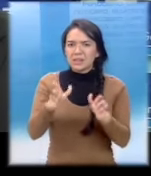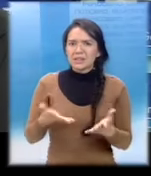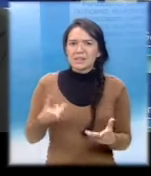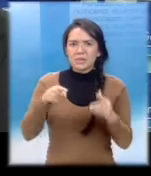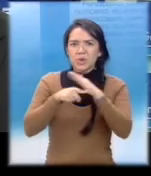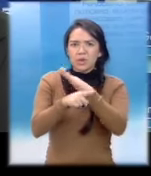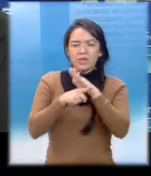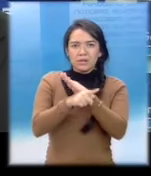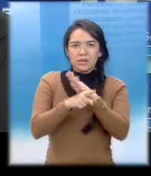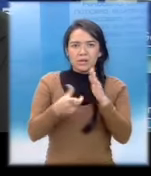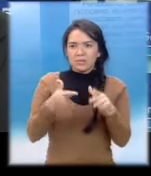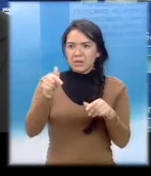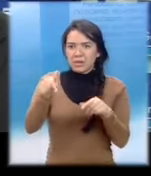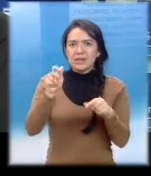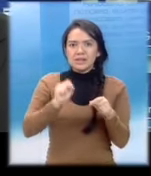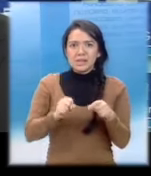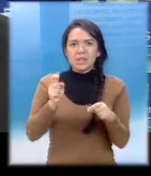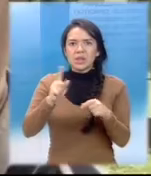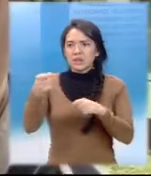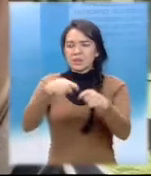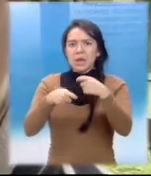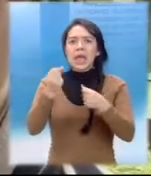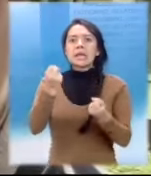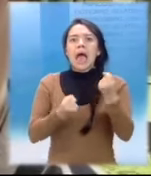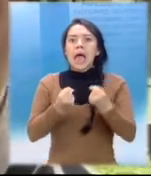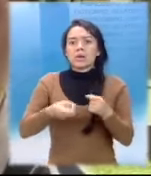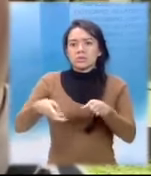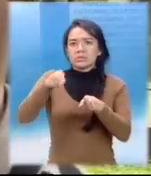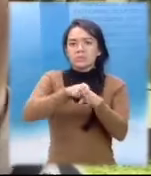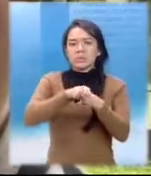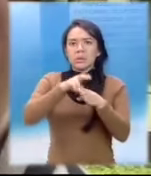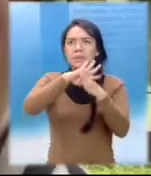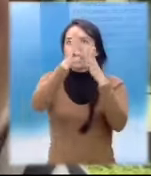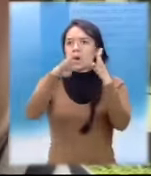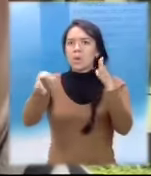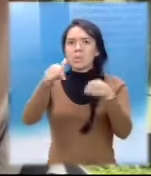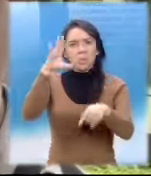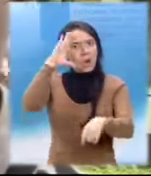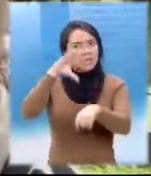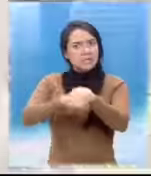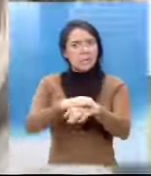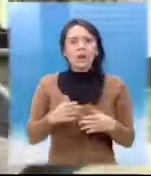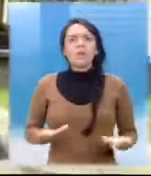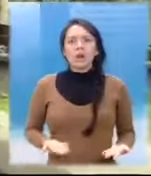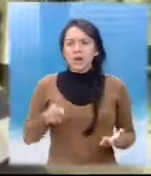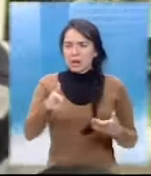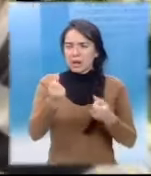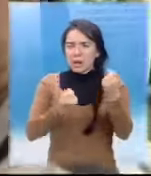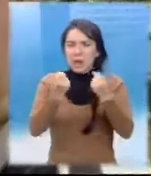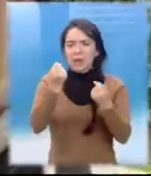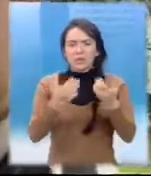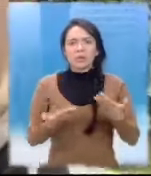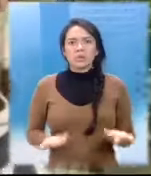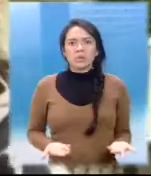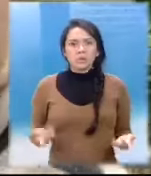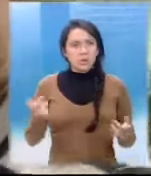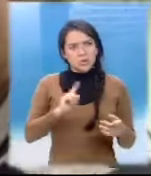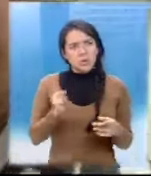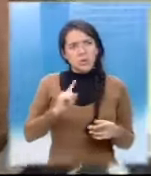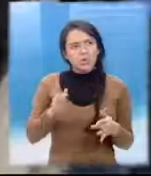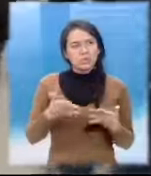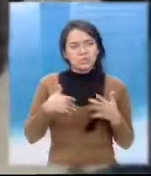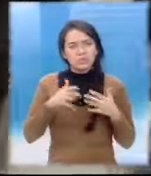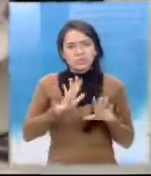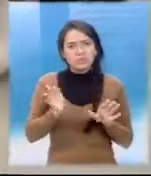que no debería de estar Cargaba el vehículo La destituyeron Pero después trataron de acomodarla Pues para adelante hay que seguir